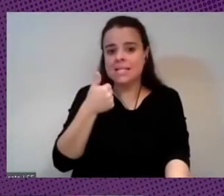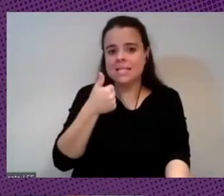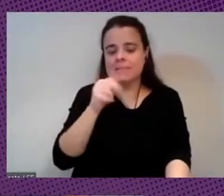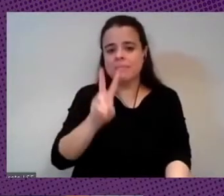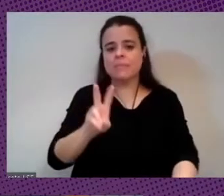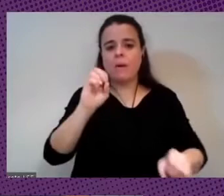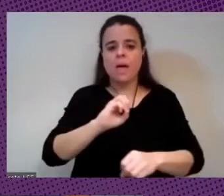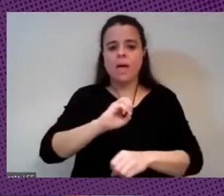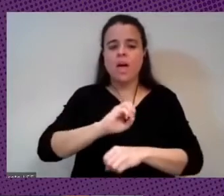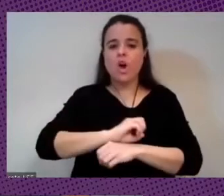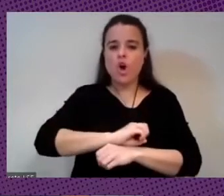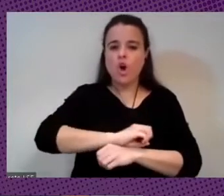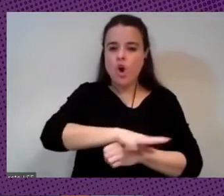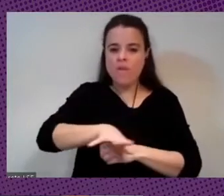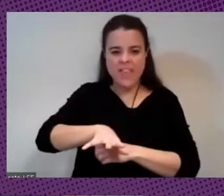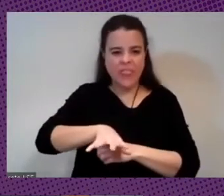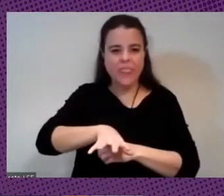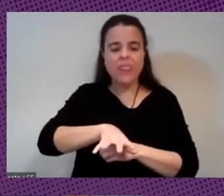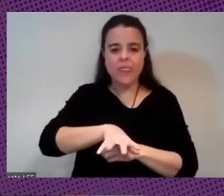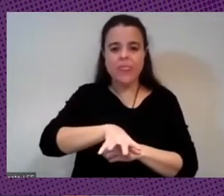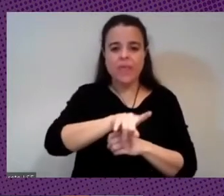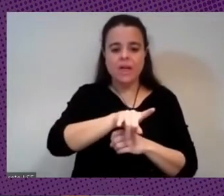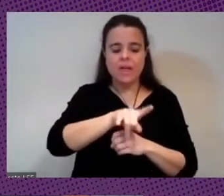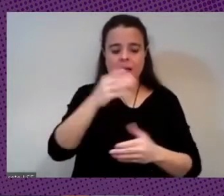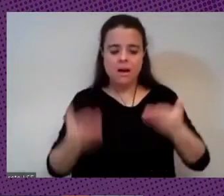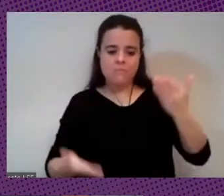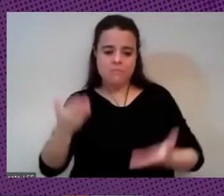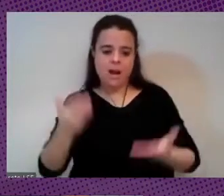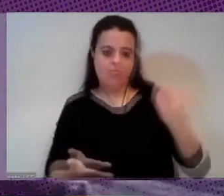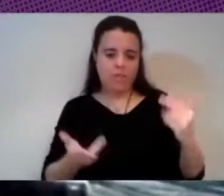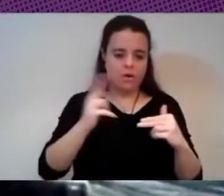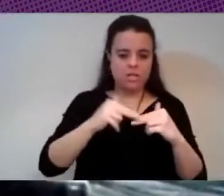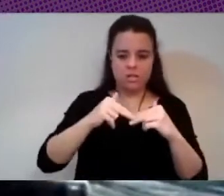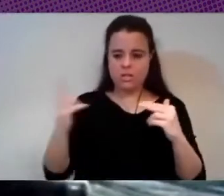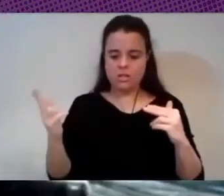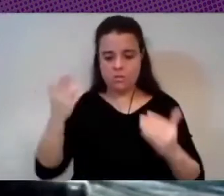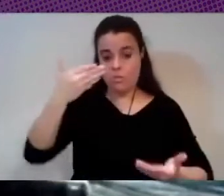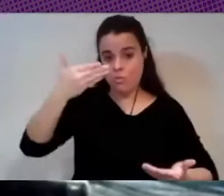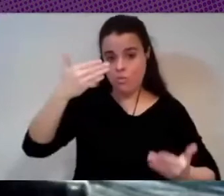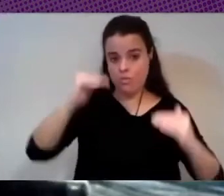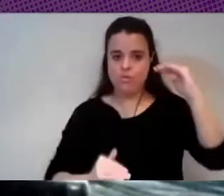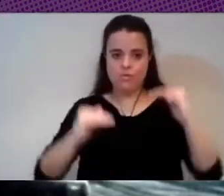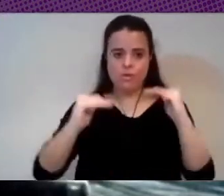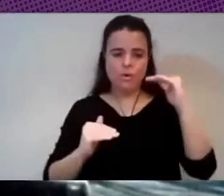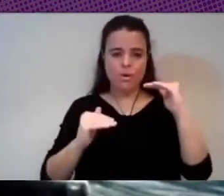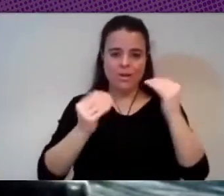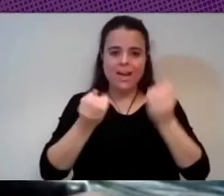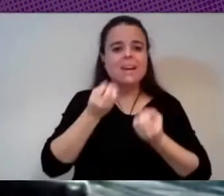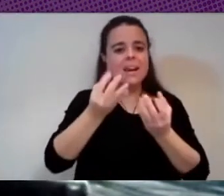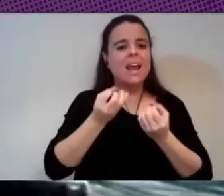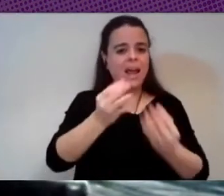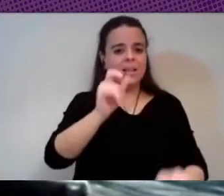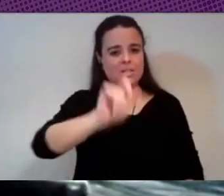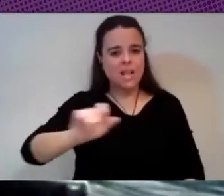este balance entre conexión y desconexión y los relatos y las experiencias de la gente que no puede no hacer no puede tener la